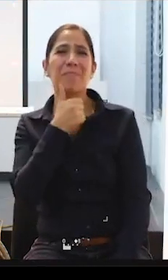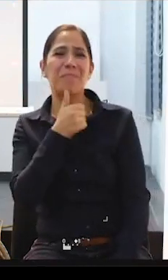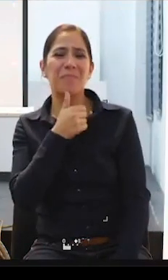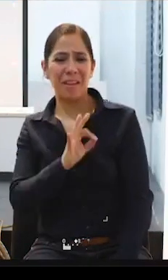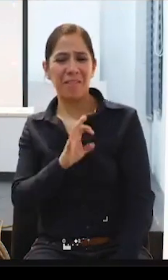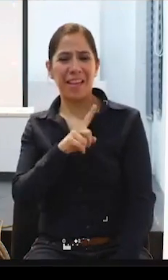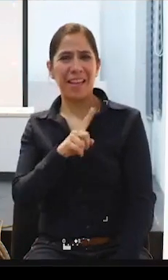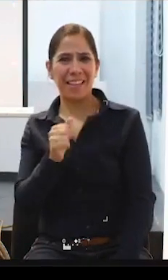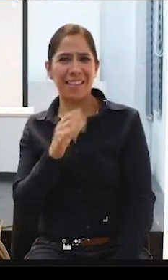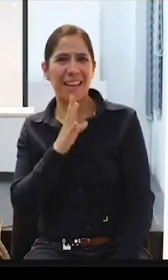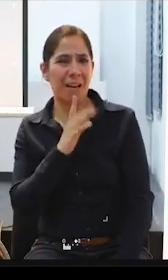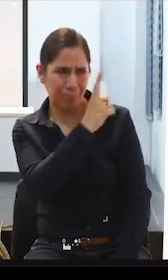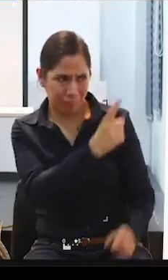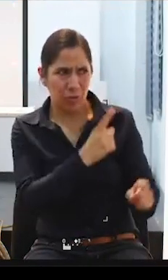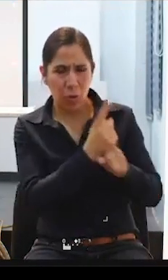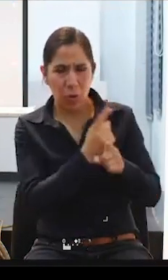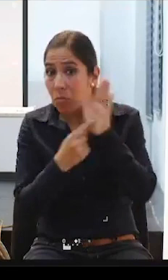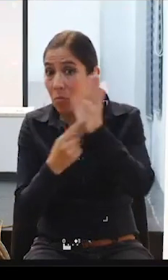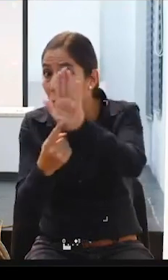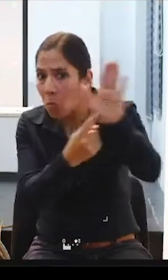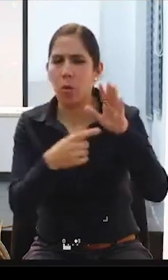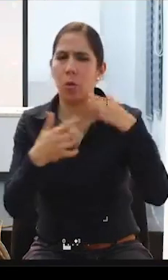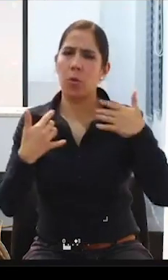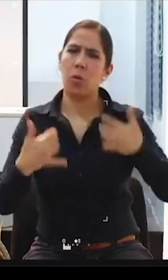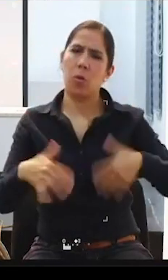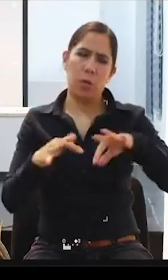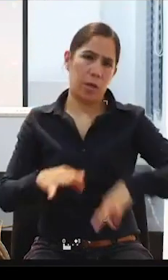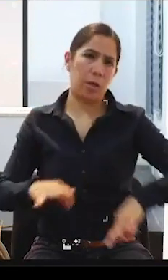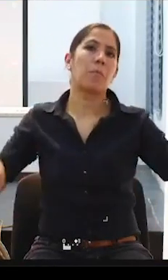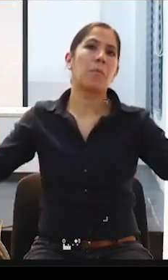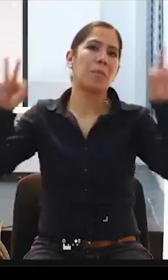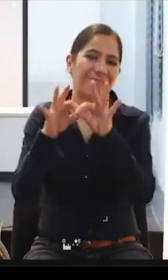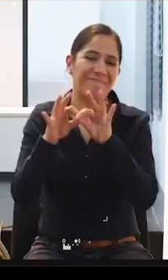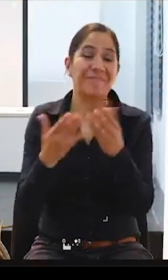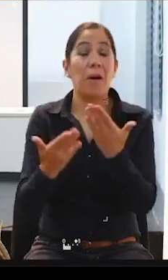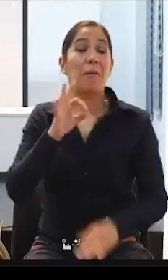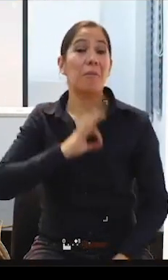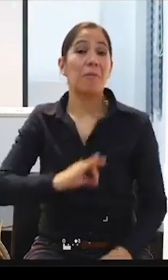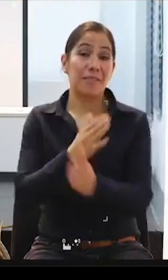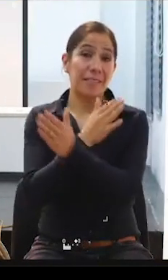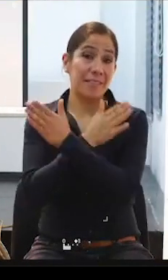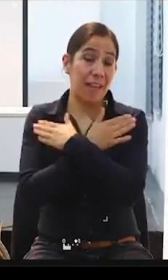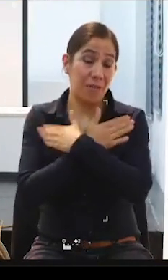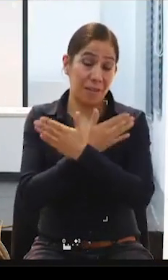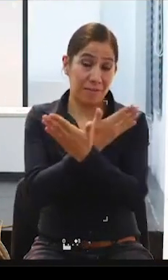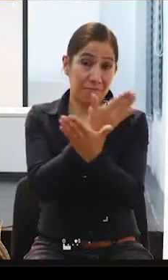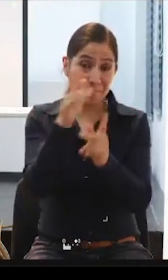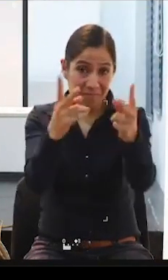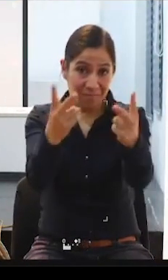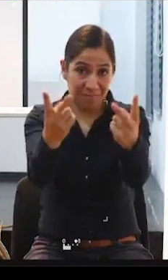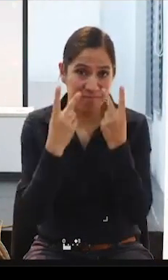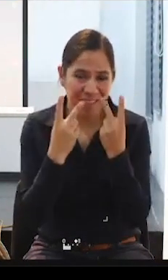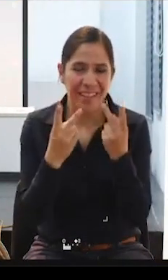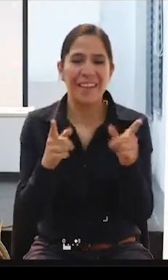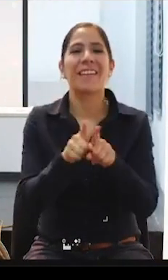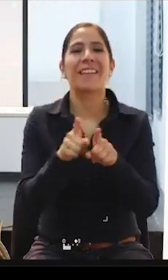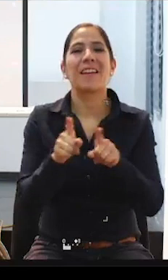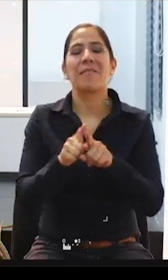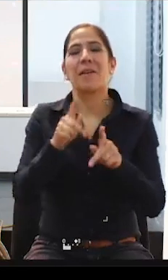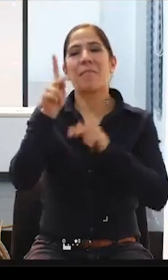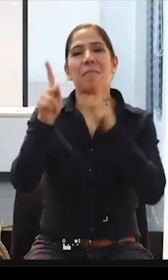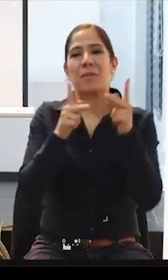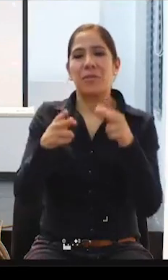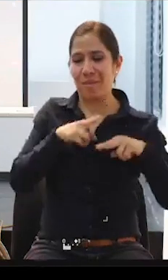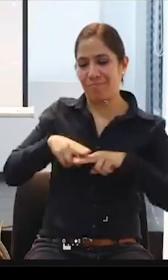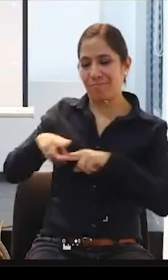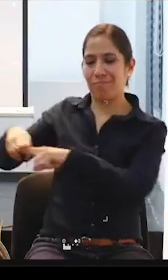Darles un saludo a toda la audiencia y también a las demás, a las personas panelistas. Bueno, primero que todo, acá en Costa Rica no ha sido